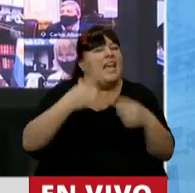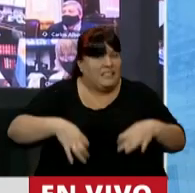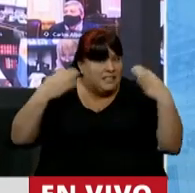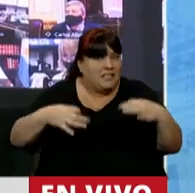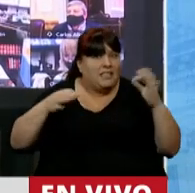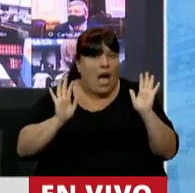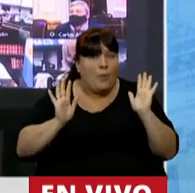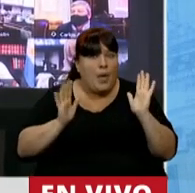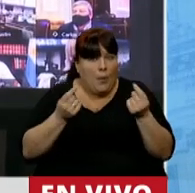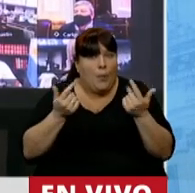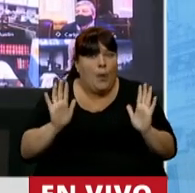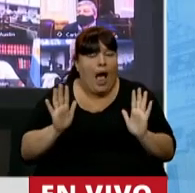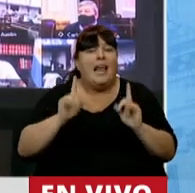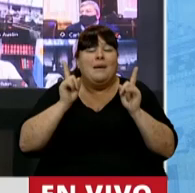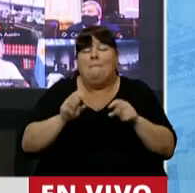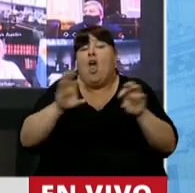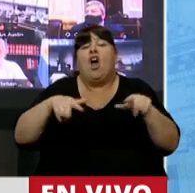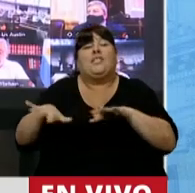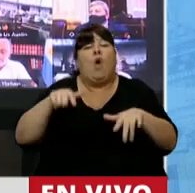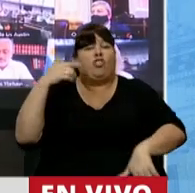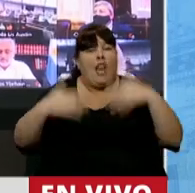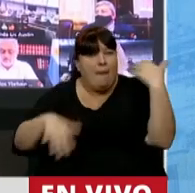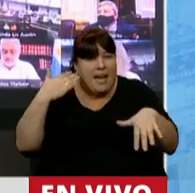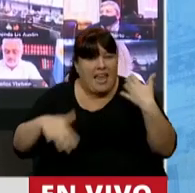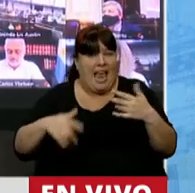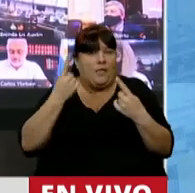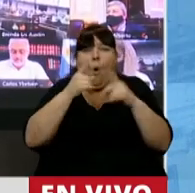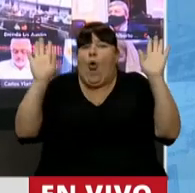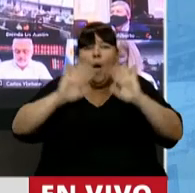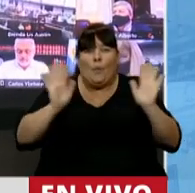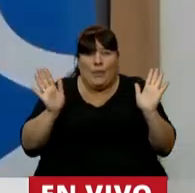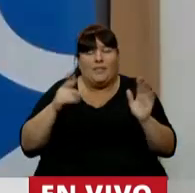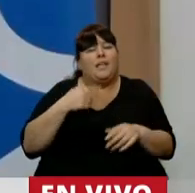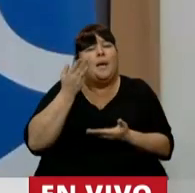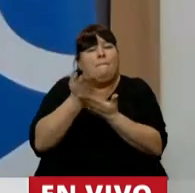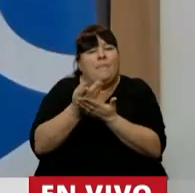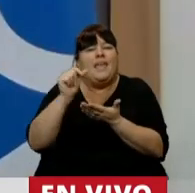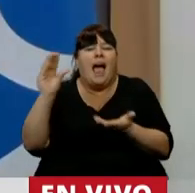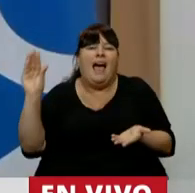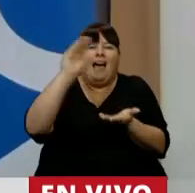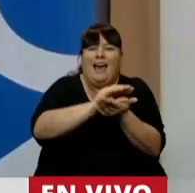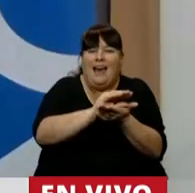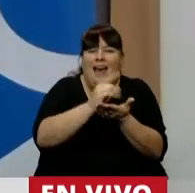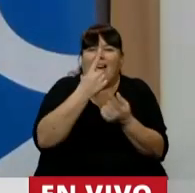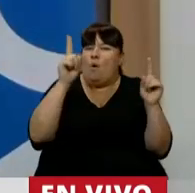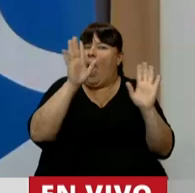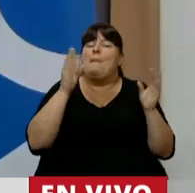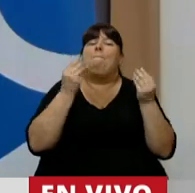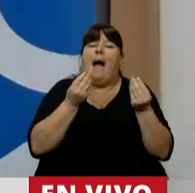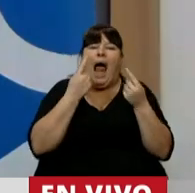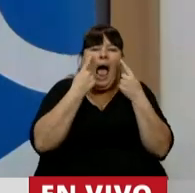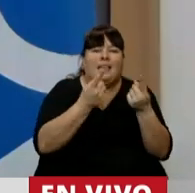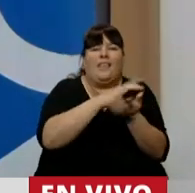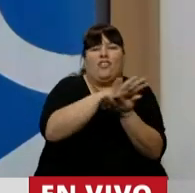legítimo y sobre todo en una situación de emergencia y de excepcionalidad solicitar un aporte extraordinario para